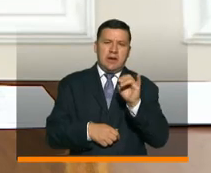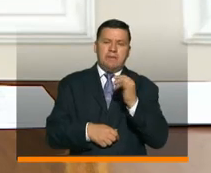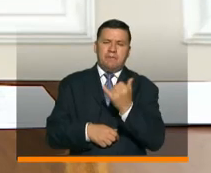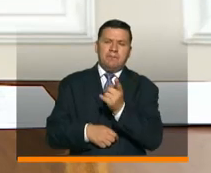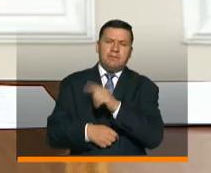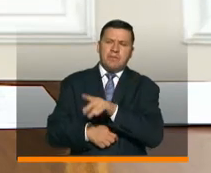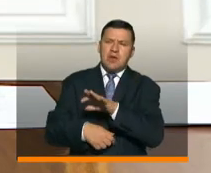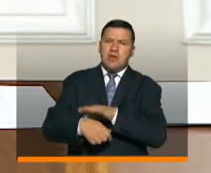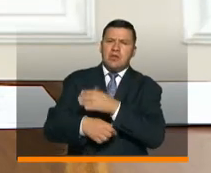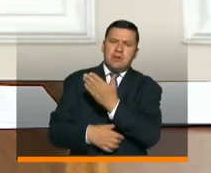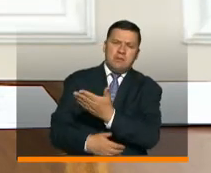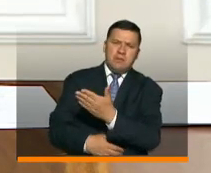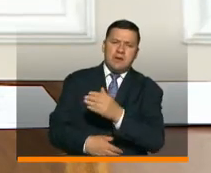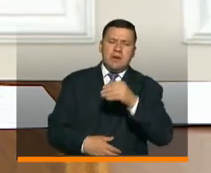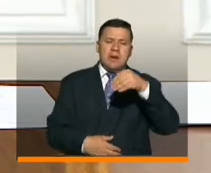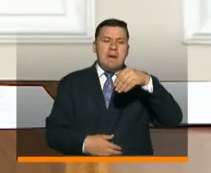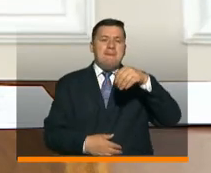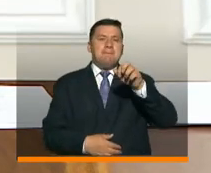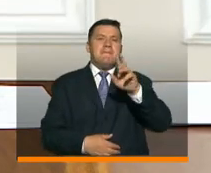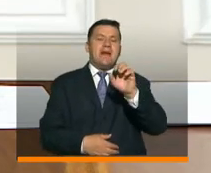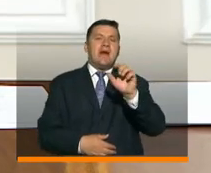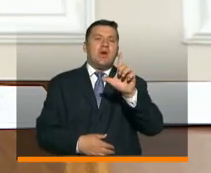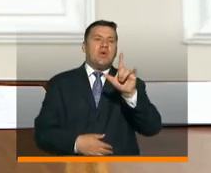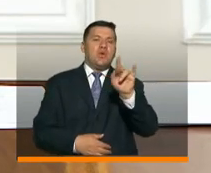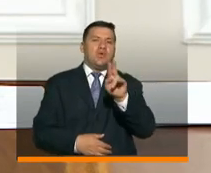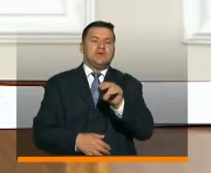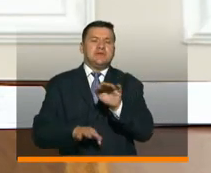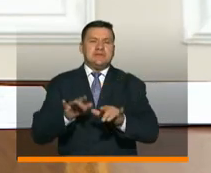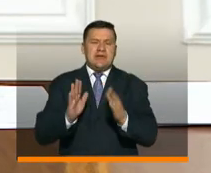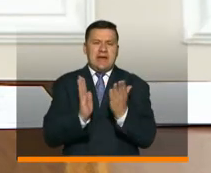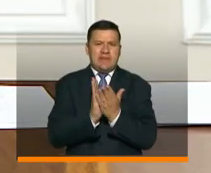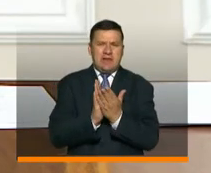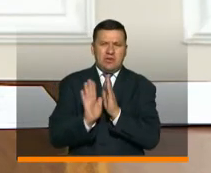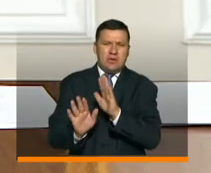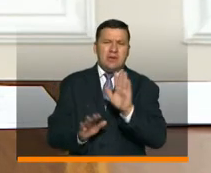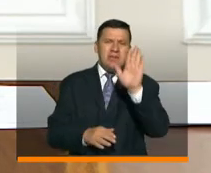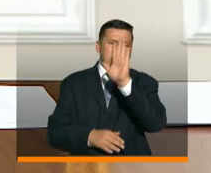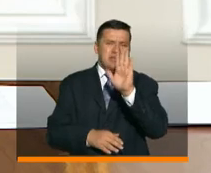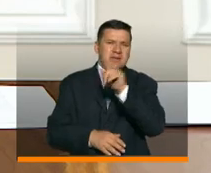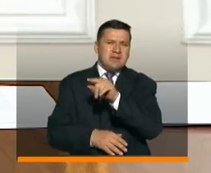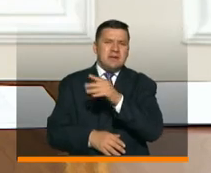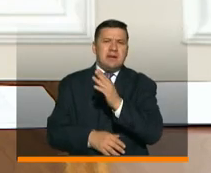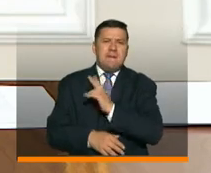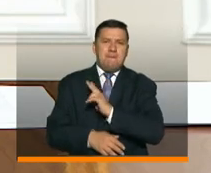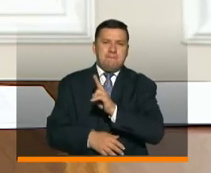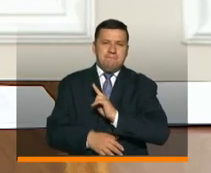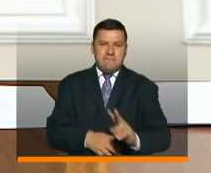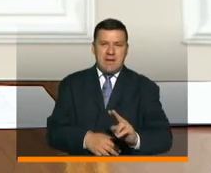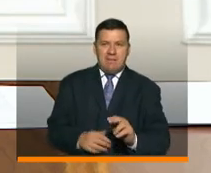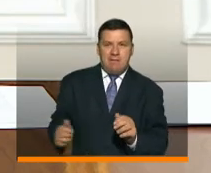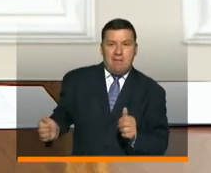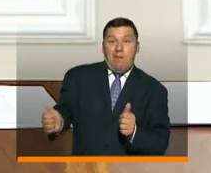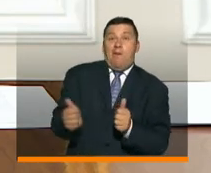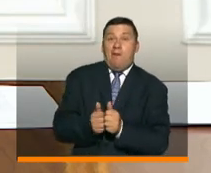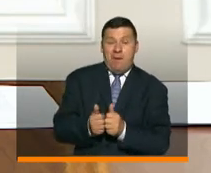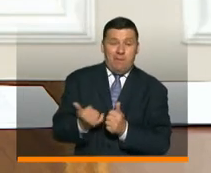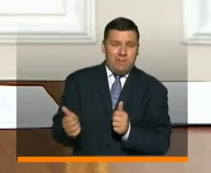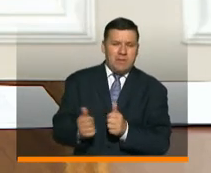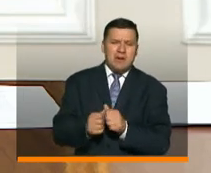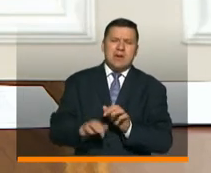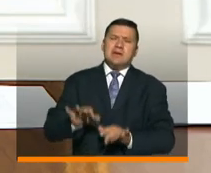Está también la doctora Mariluz Zuluaga, la secretaria de Educación del Departamento del Valle, que nos acompaña también.